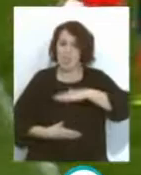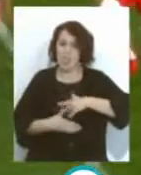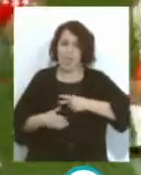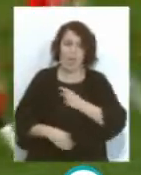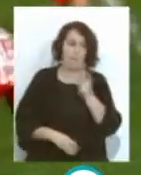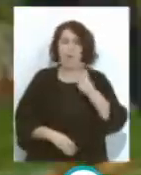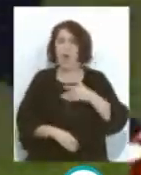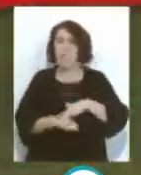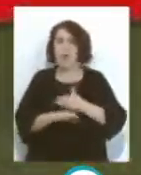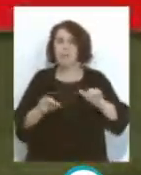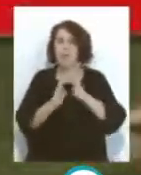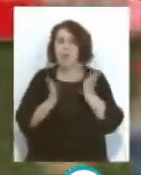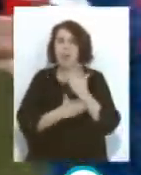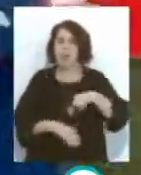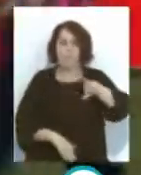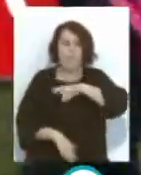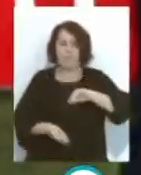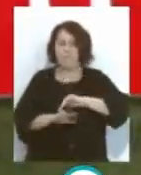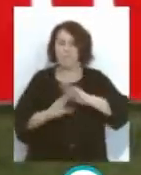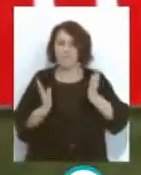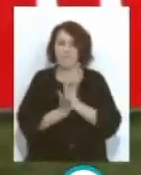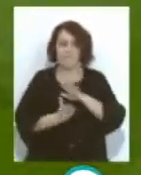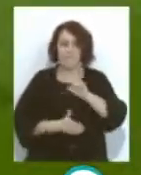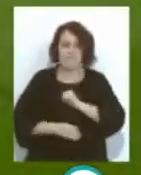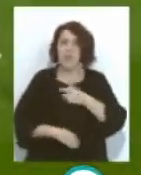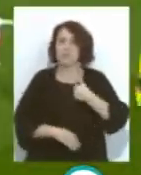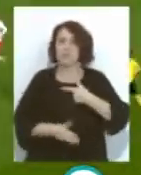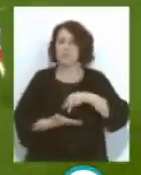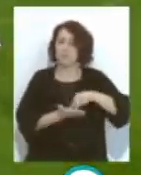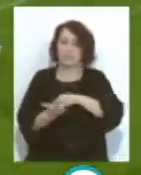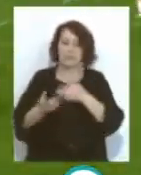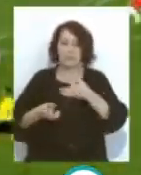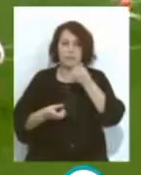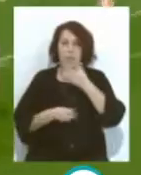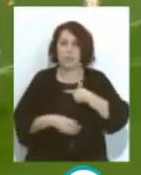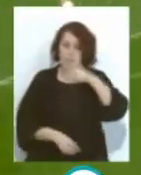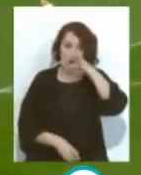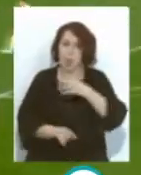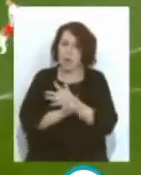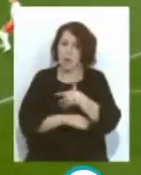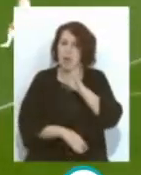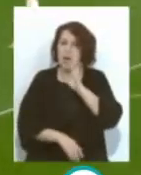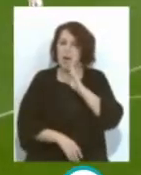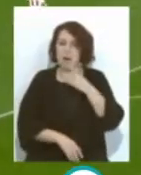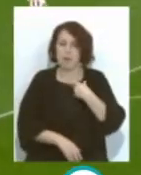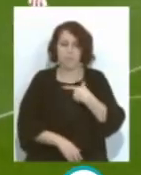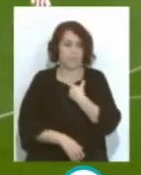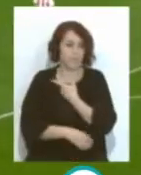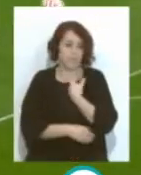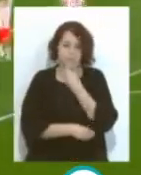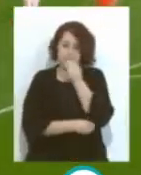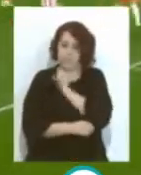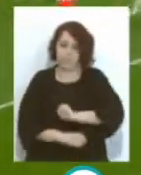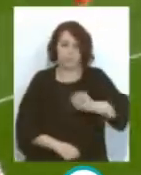de balón De recuperación De balones Siempre bien situado Creo que Koundé Es un jugador Espectacular Que apunta a ser Una de las